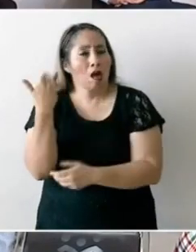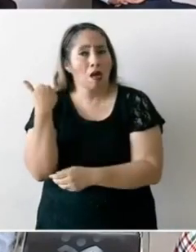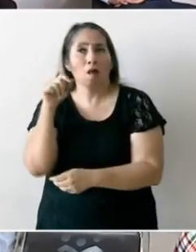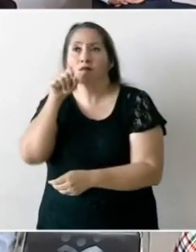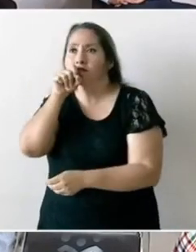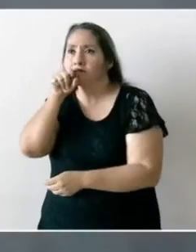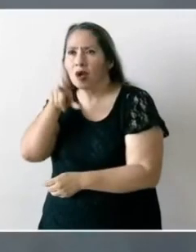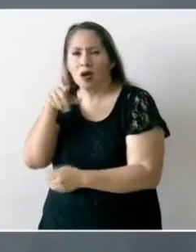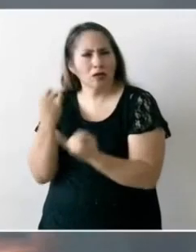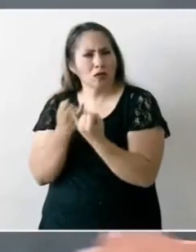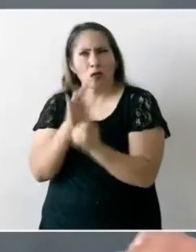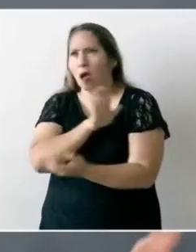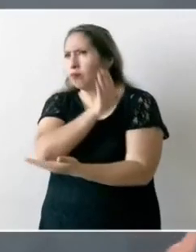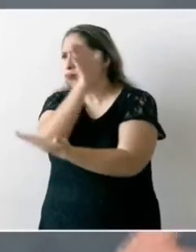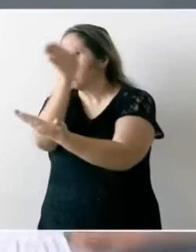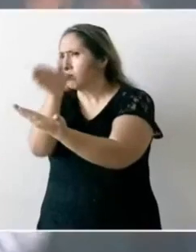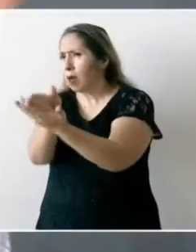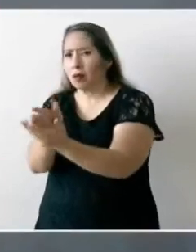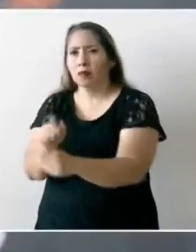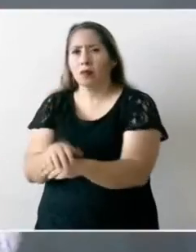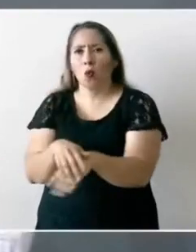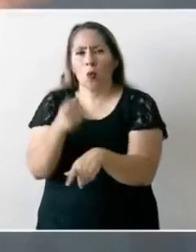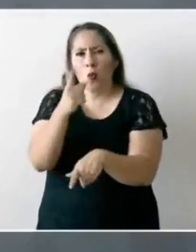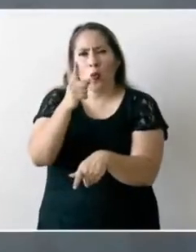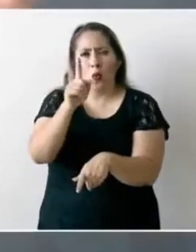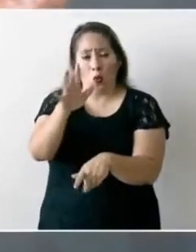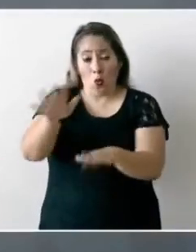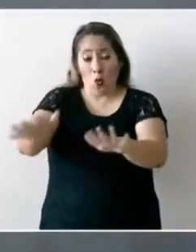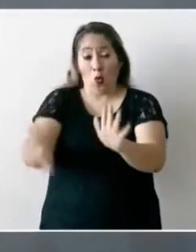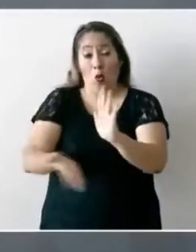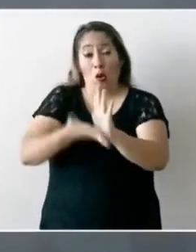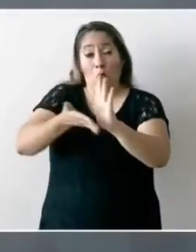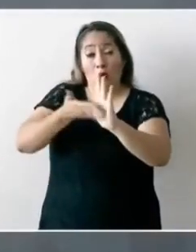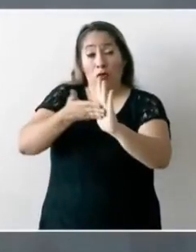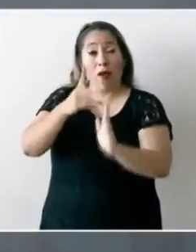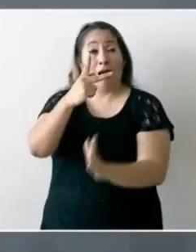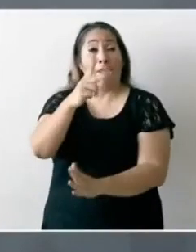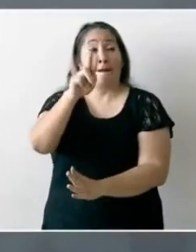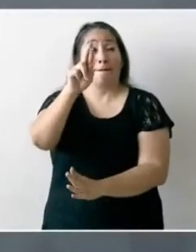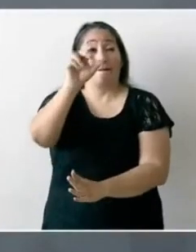Jalisco empezaron a construir una presa desde hace